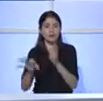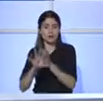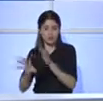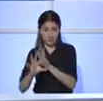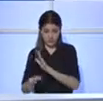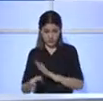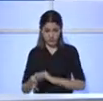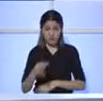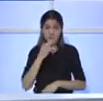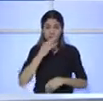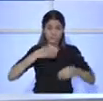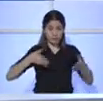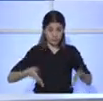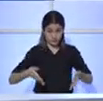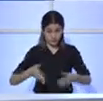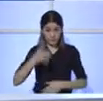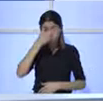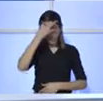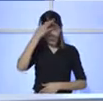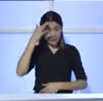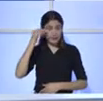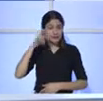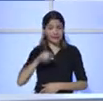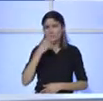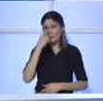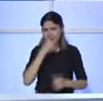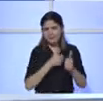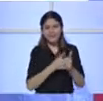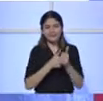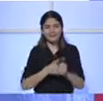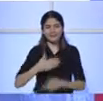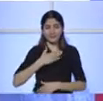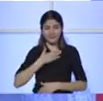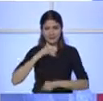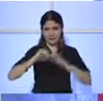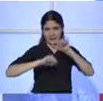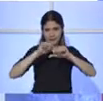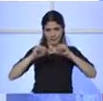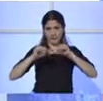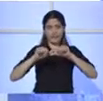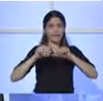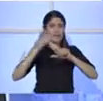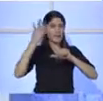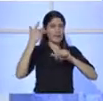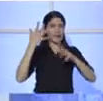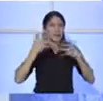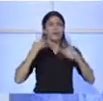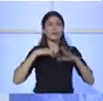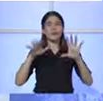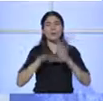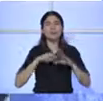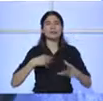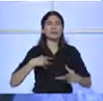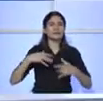estatal está funcionando de verdad. Antes era como, había una polución legislativa que no le servía a nadie.